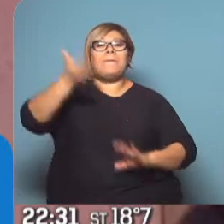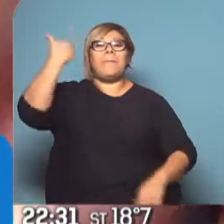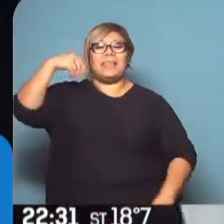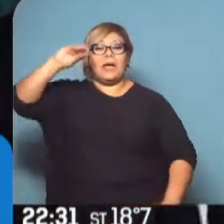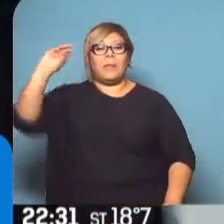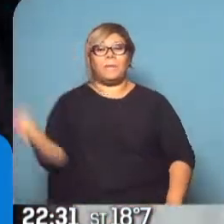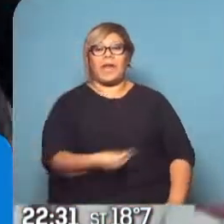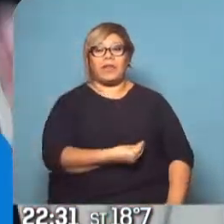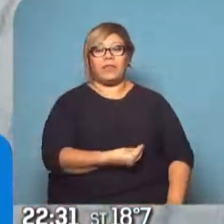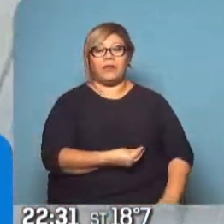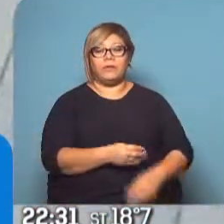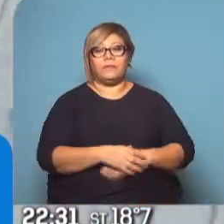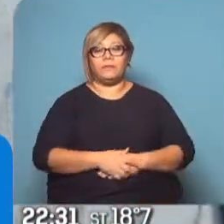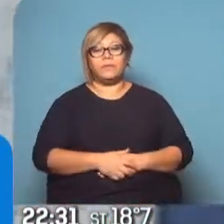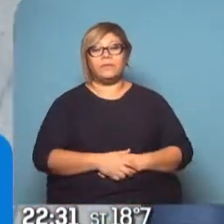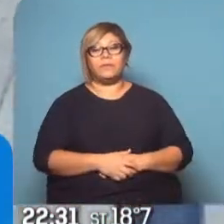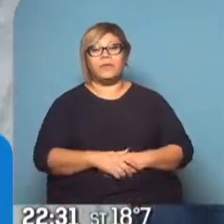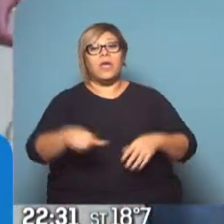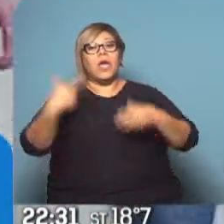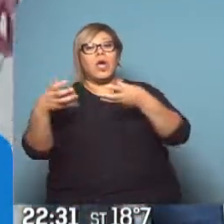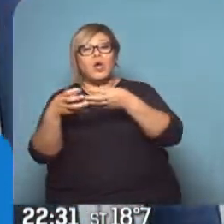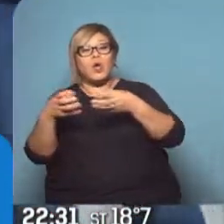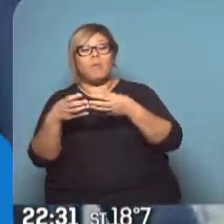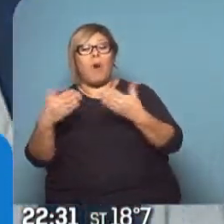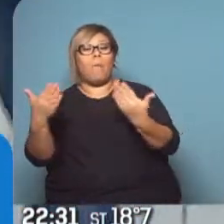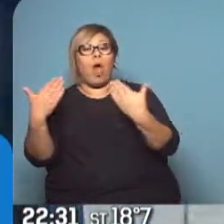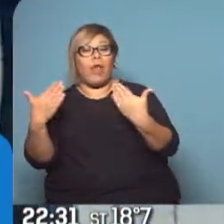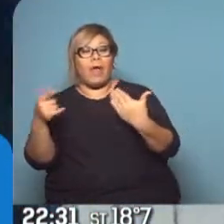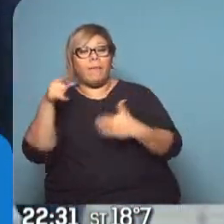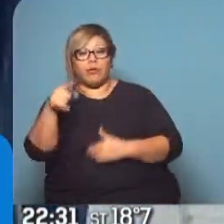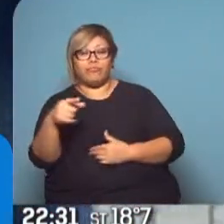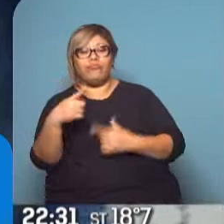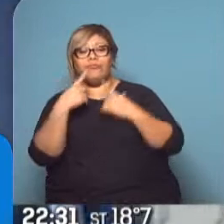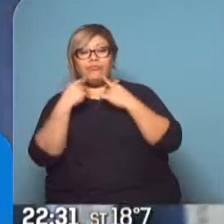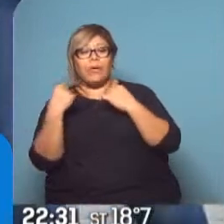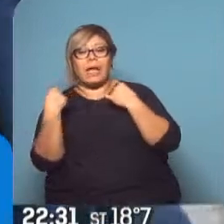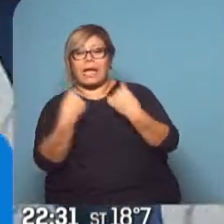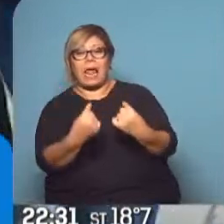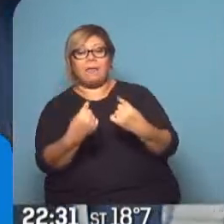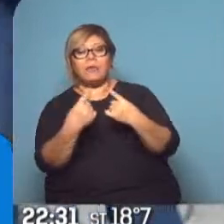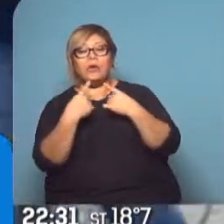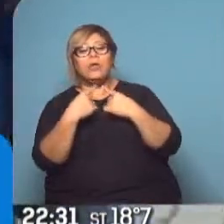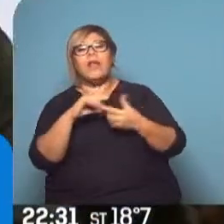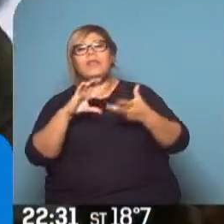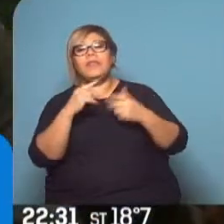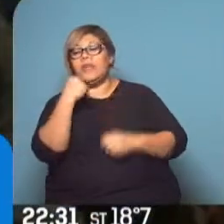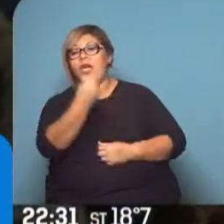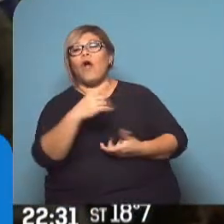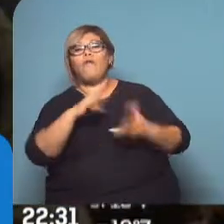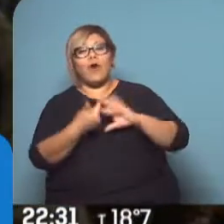posibilidad es rechazada de plano por Unidas Podemos, quien ya reclamó formar una coalición como solución más estable.